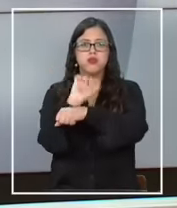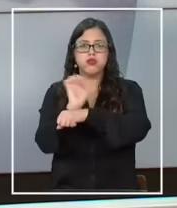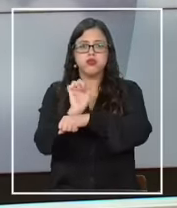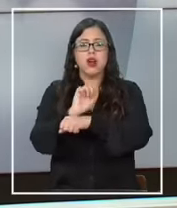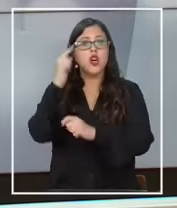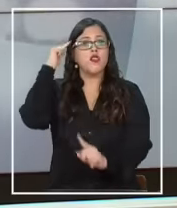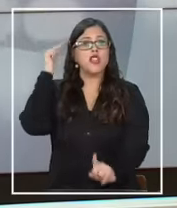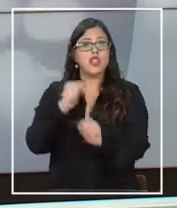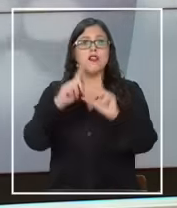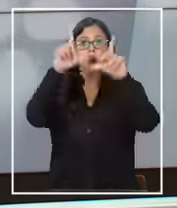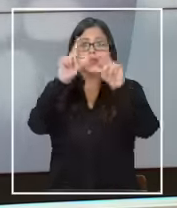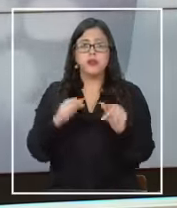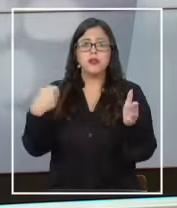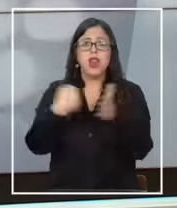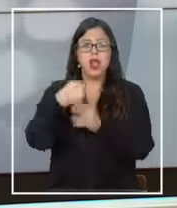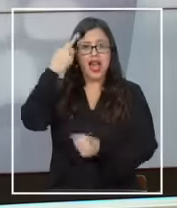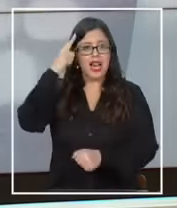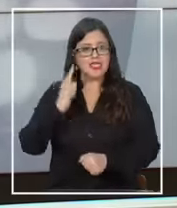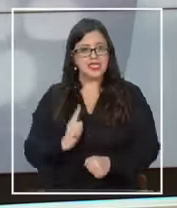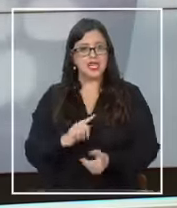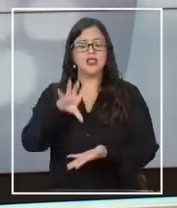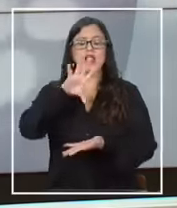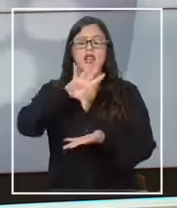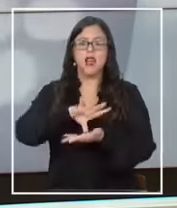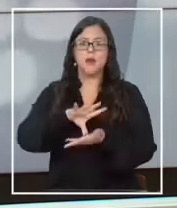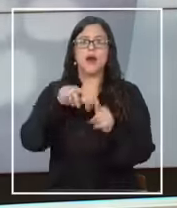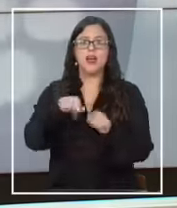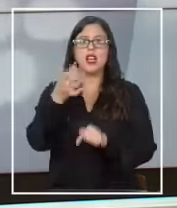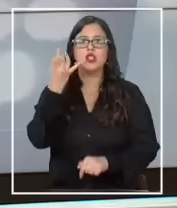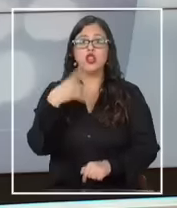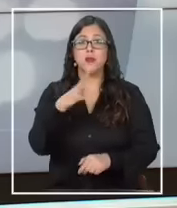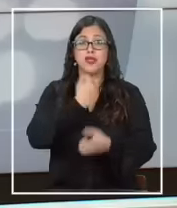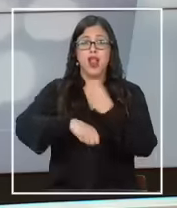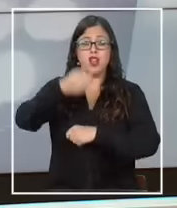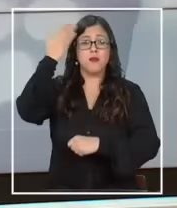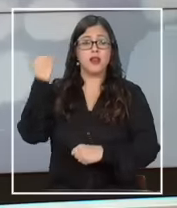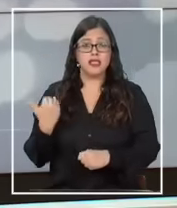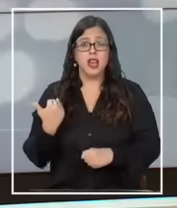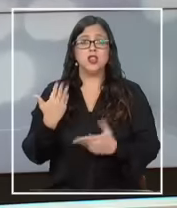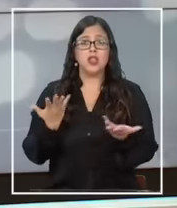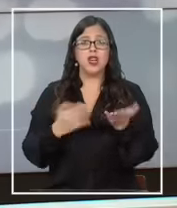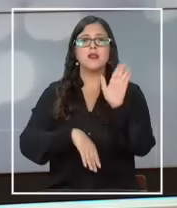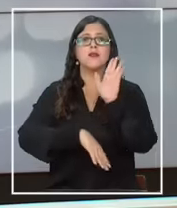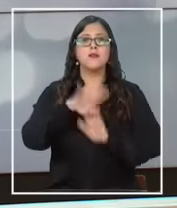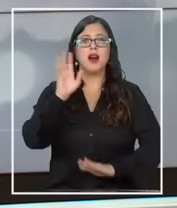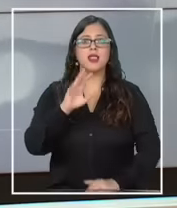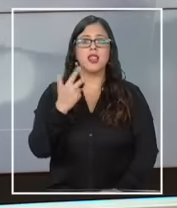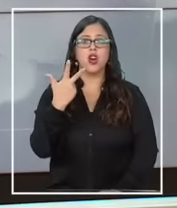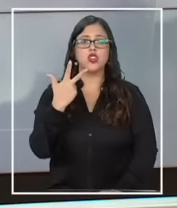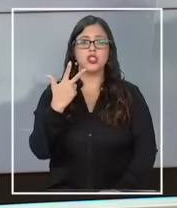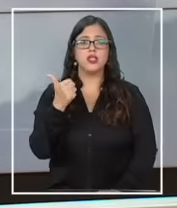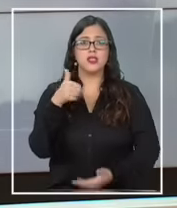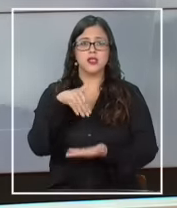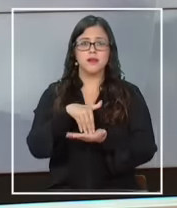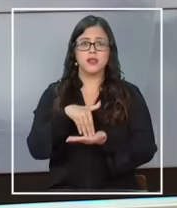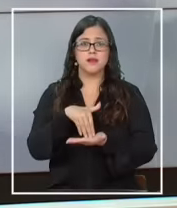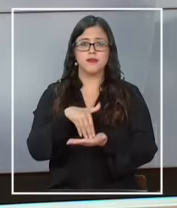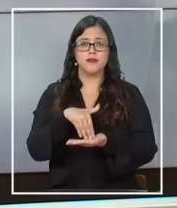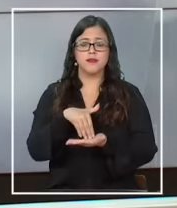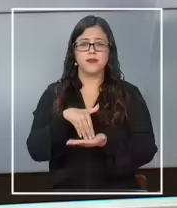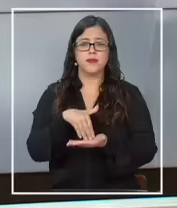reducir la cantidad de accidentes que ocurren en el país, donde solo el año pasado superaron los 86.000.